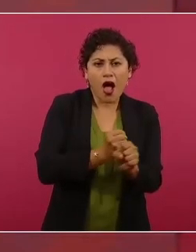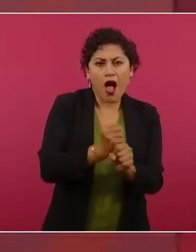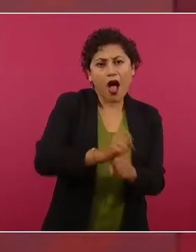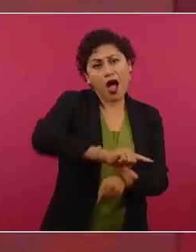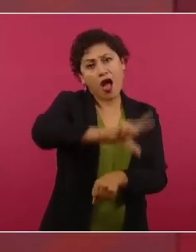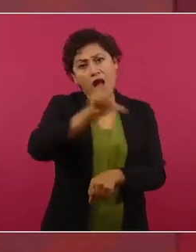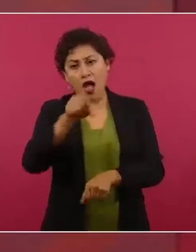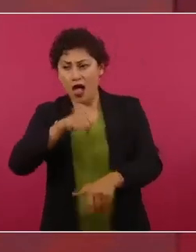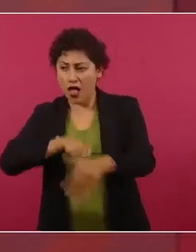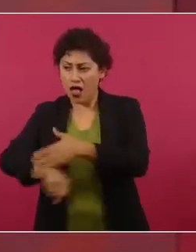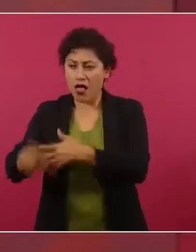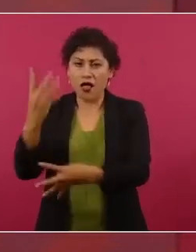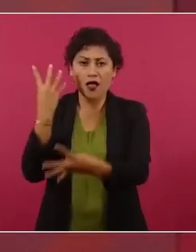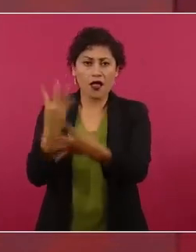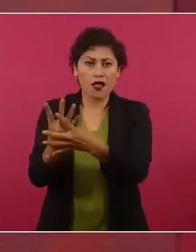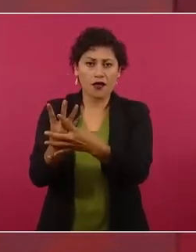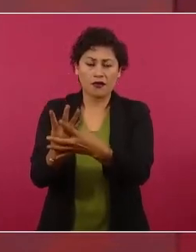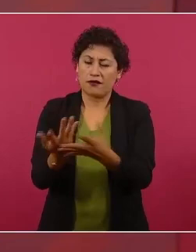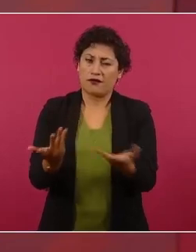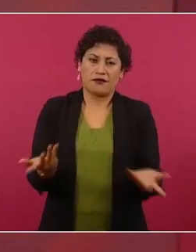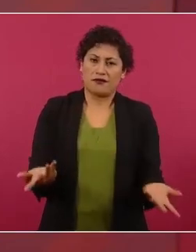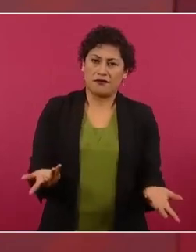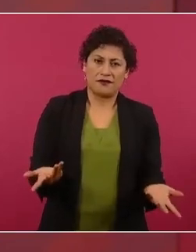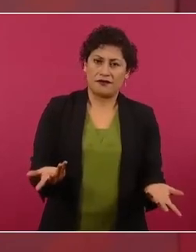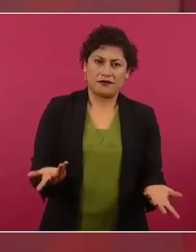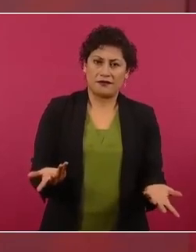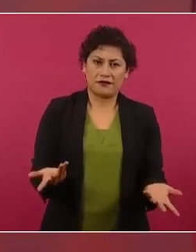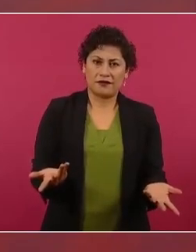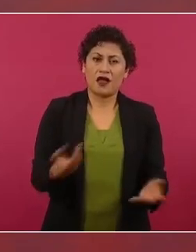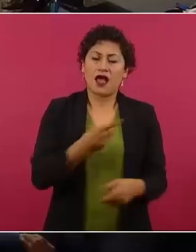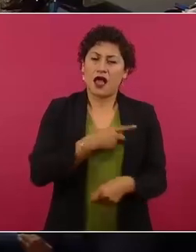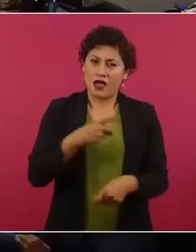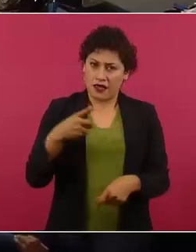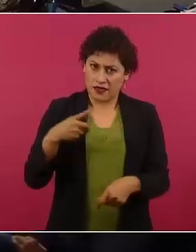mínimo reponer el procedimiento,